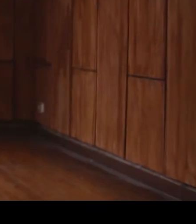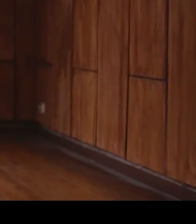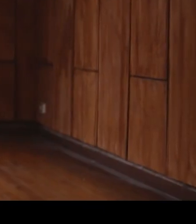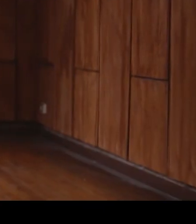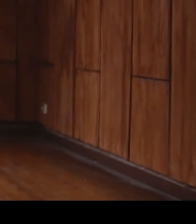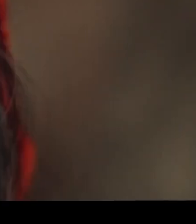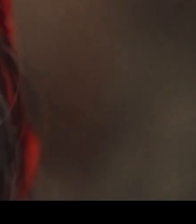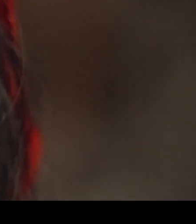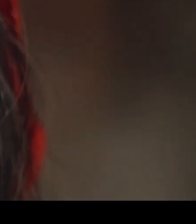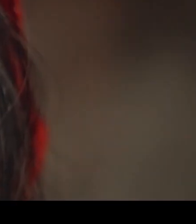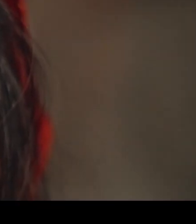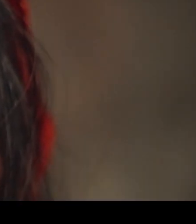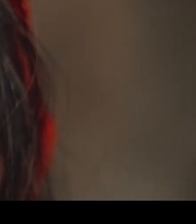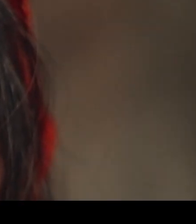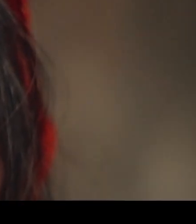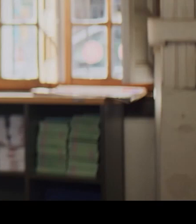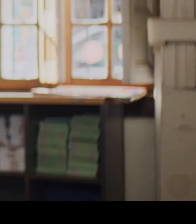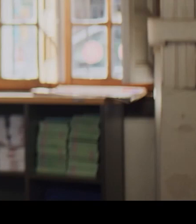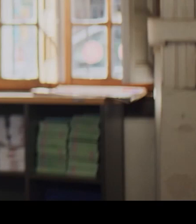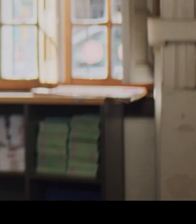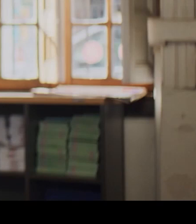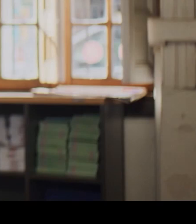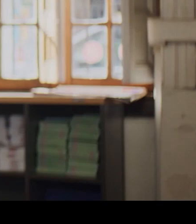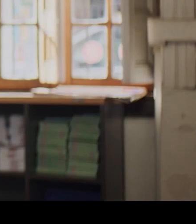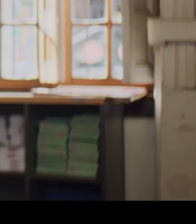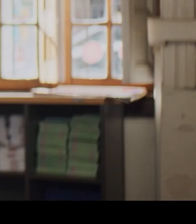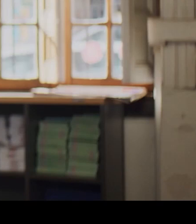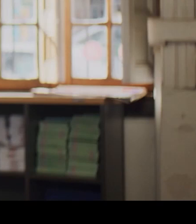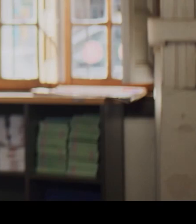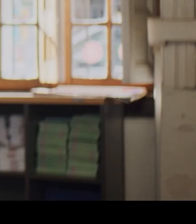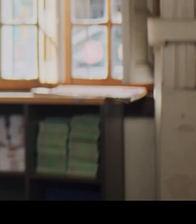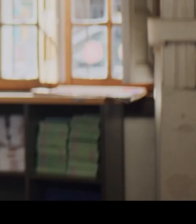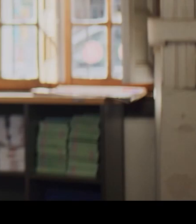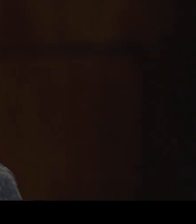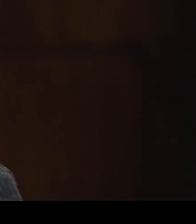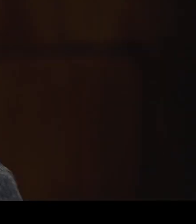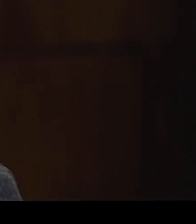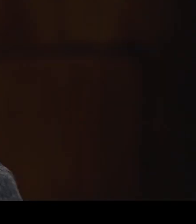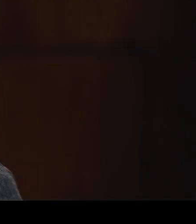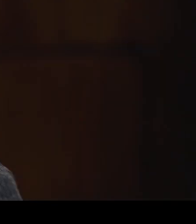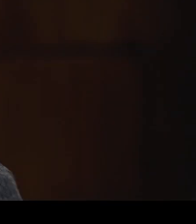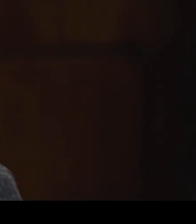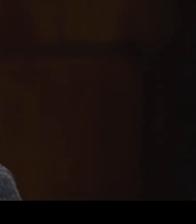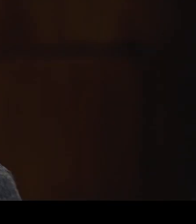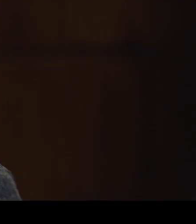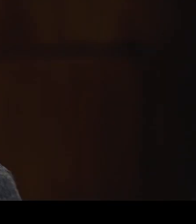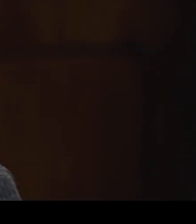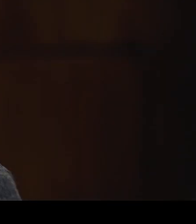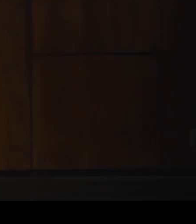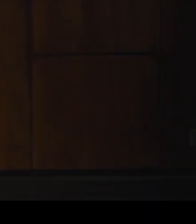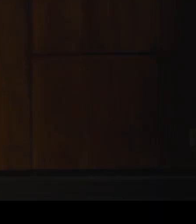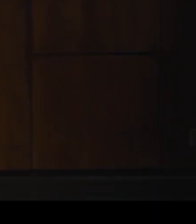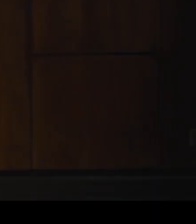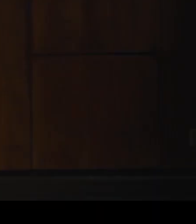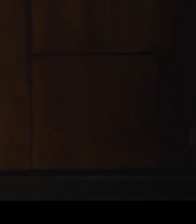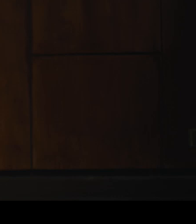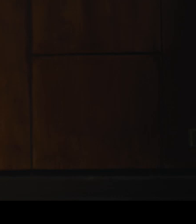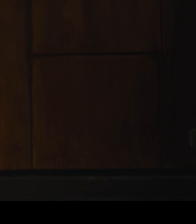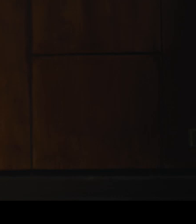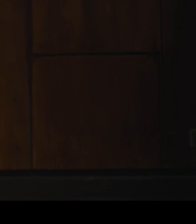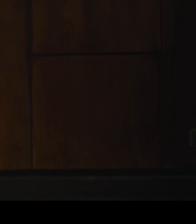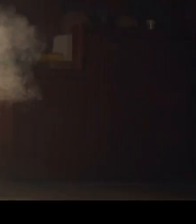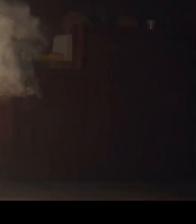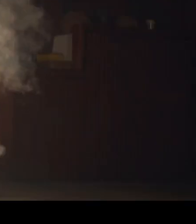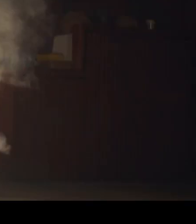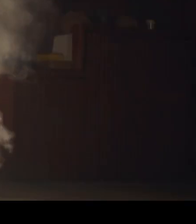En el año 98 nos enteramos con mi marido que vivíamos con VIH. Llegó a mi puerta. Yo no lo busqué.